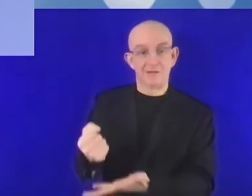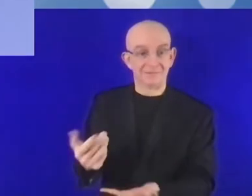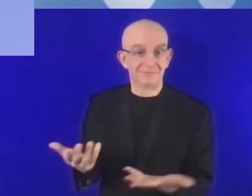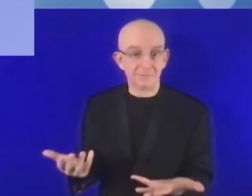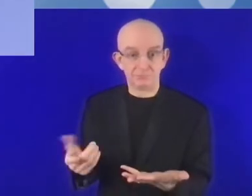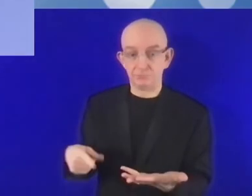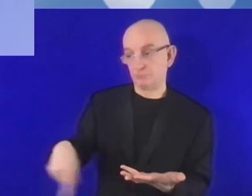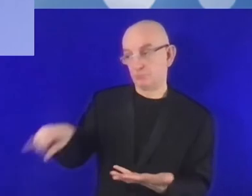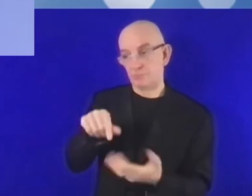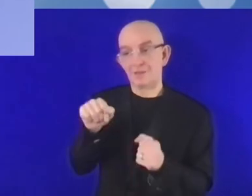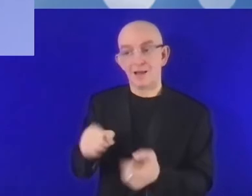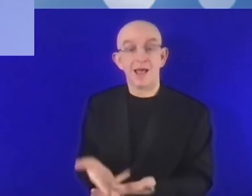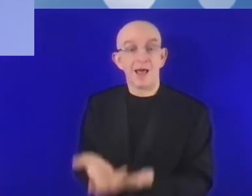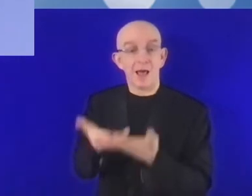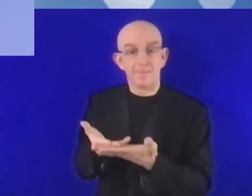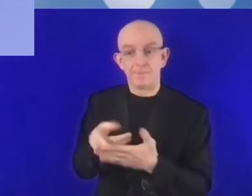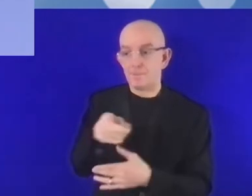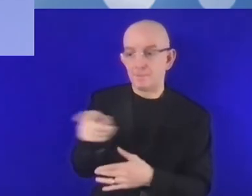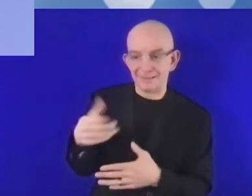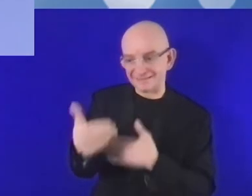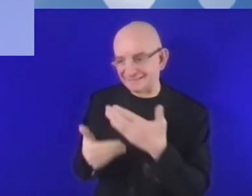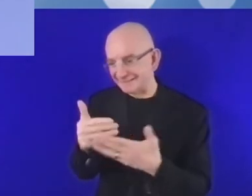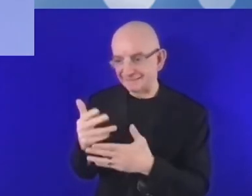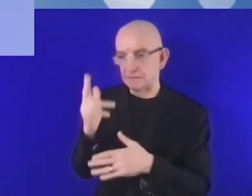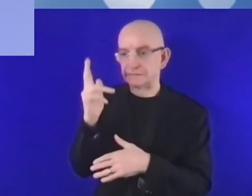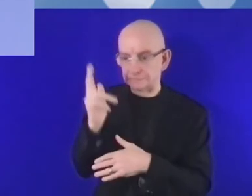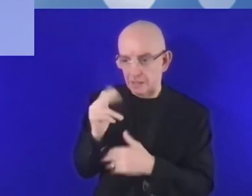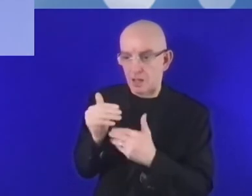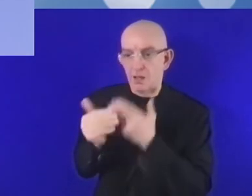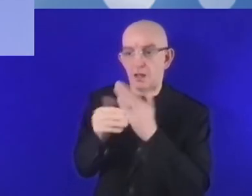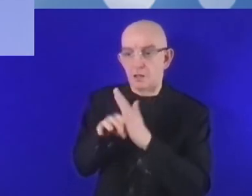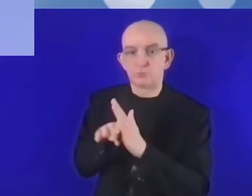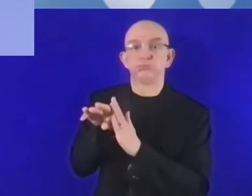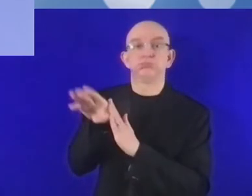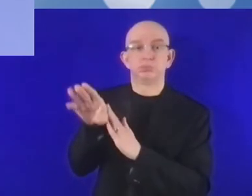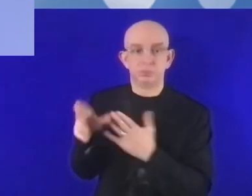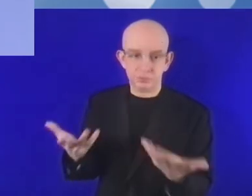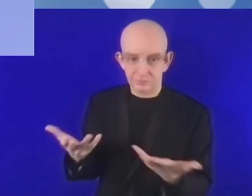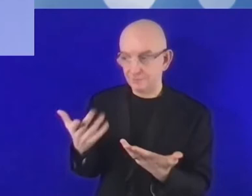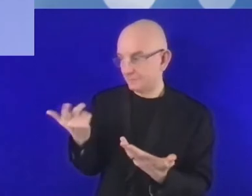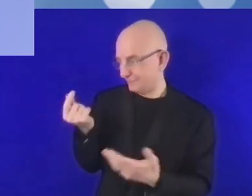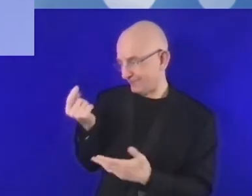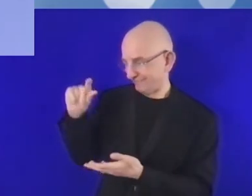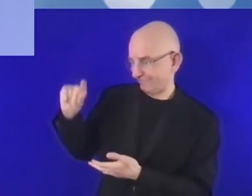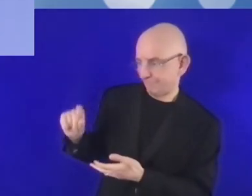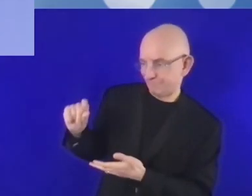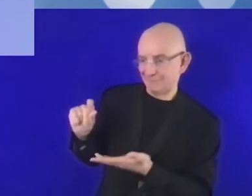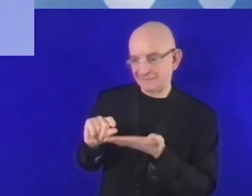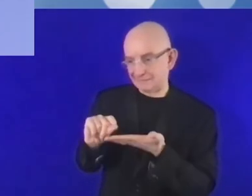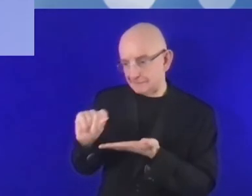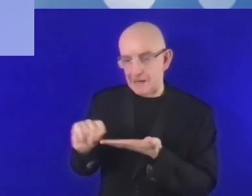que en numerosas ocasiones pueden tener problemas financieros. Es decir, no pueden abrir las alas, no pueden